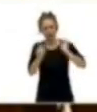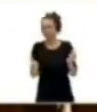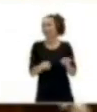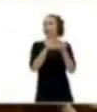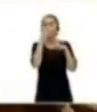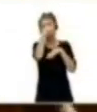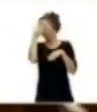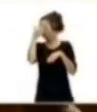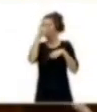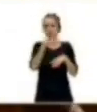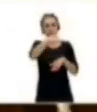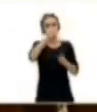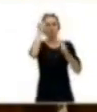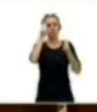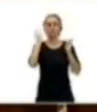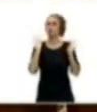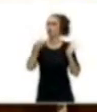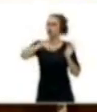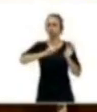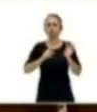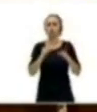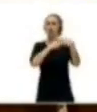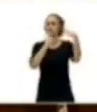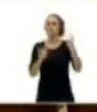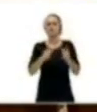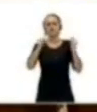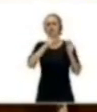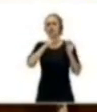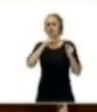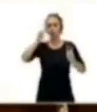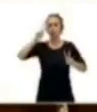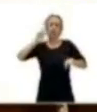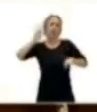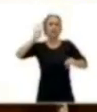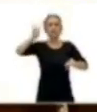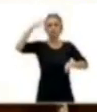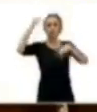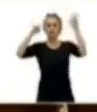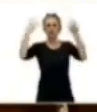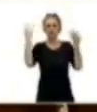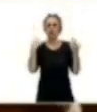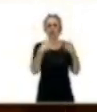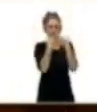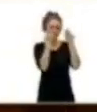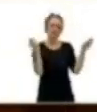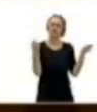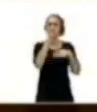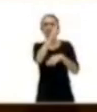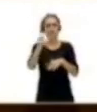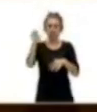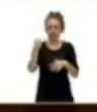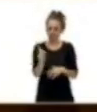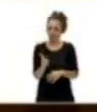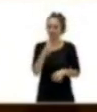la crisis innovando en los tractos y creyendo en dogmas de fe. Solo con buenas intenciones no se puede cambiar la